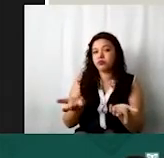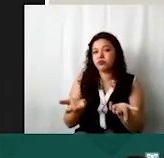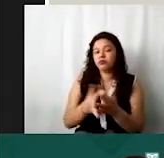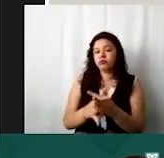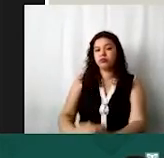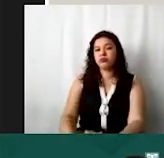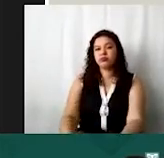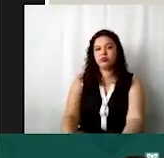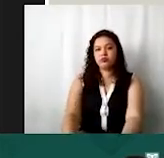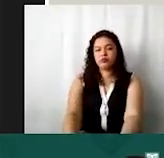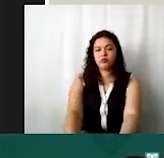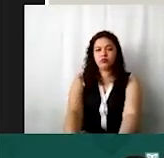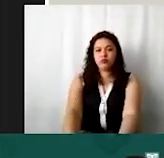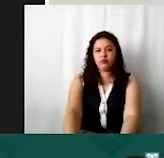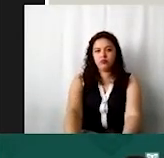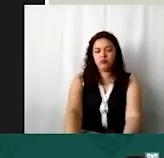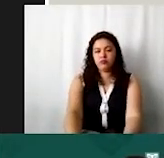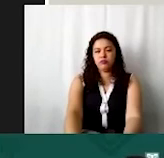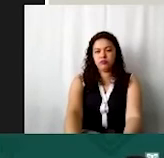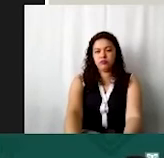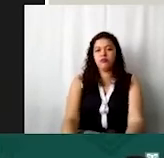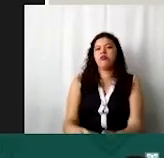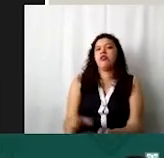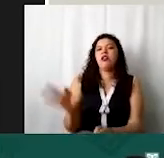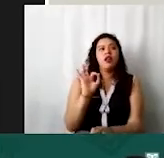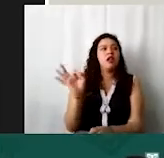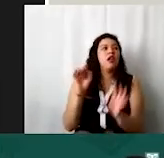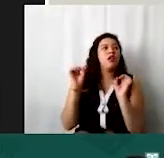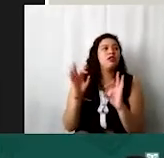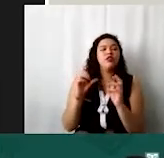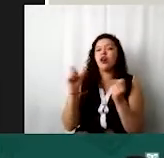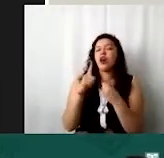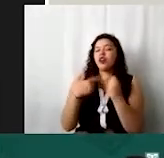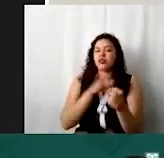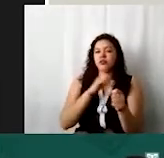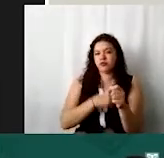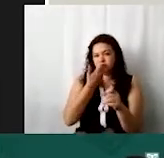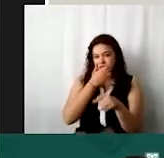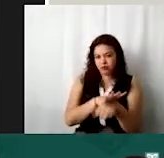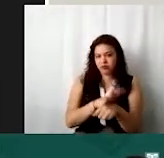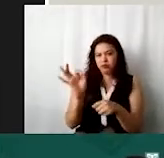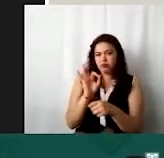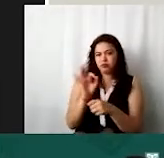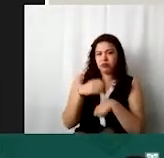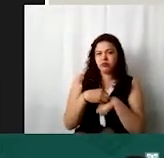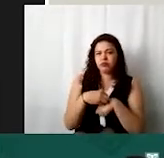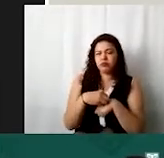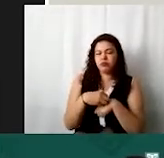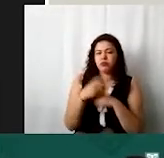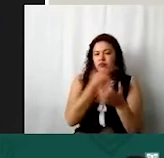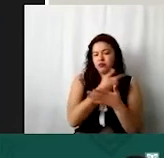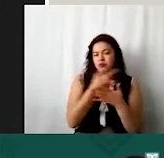o sea que fuera así de alguna oficina o algo en específico de administración bueno pues entonces a lo mejor nada más asignan al contador